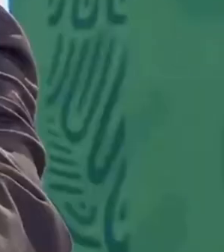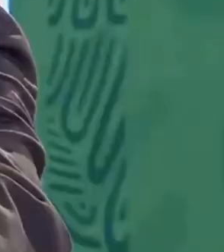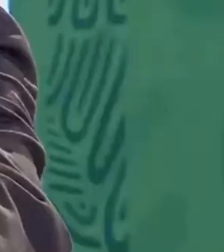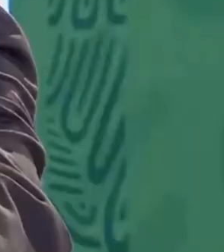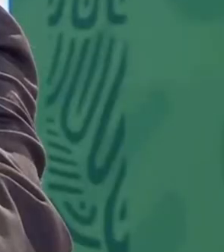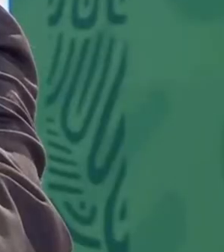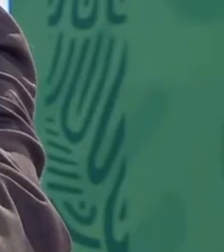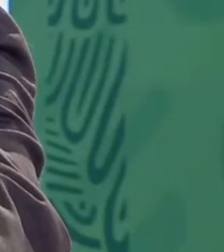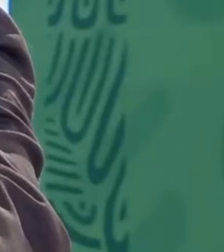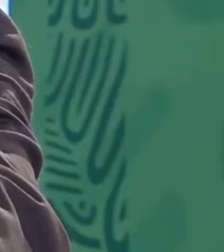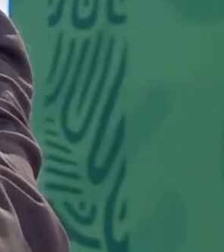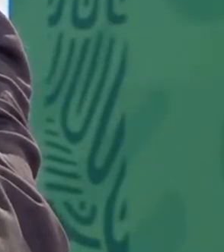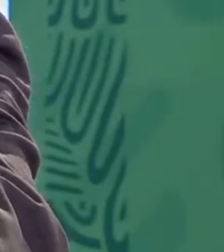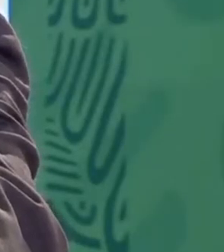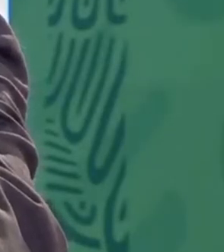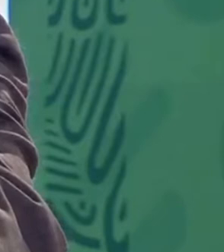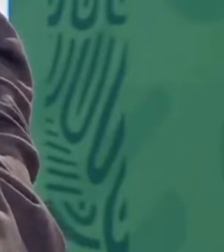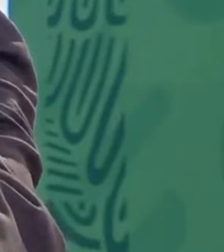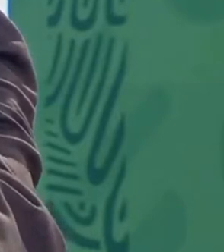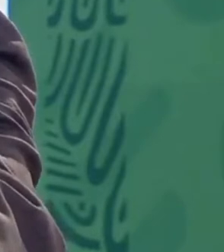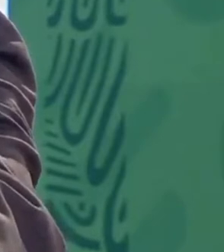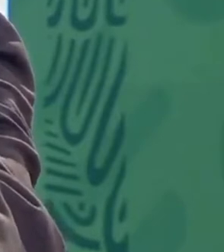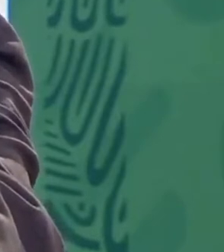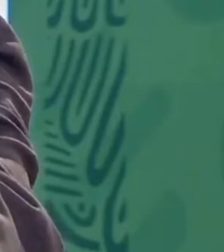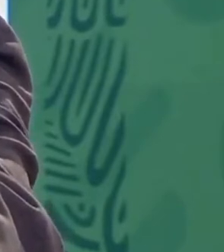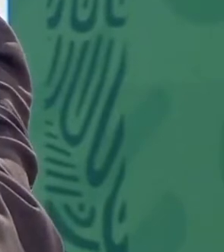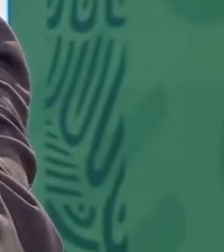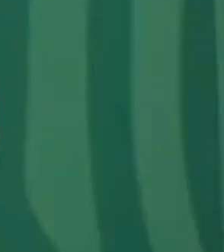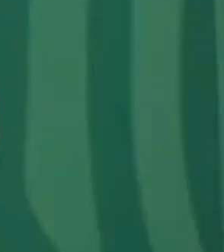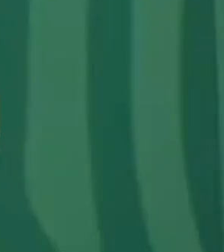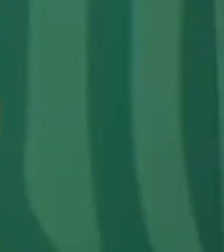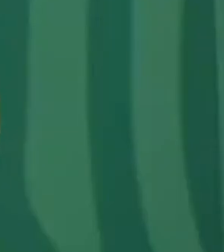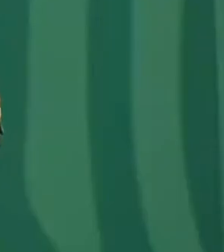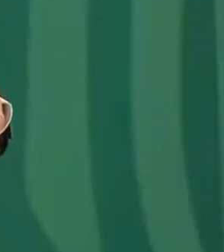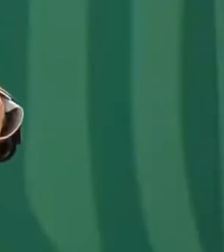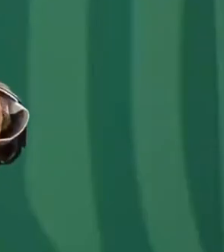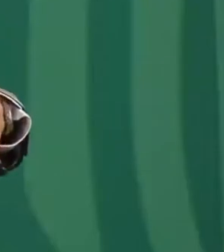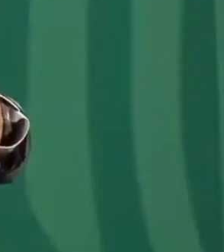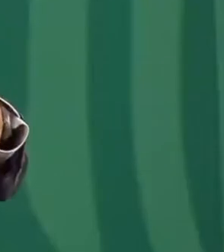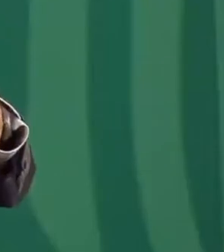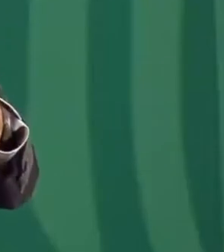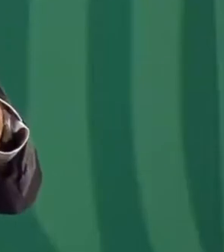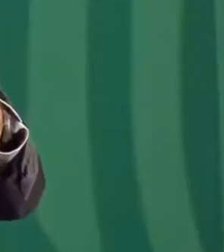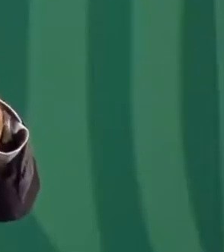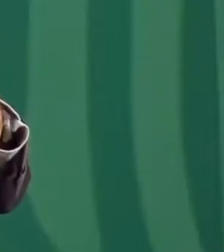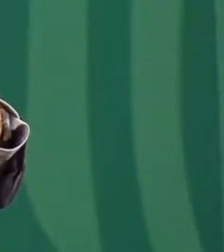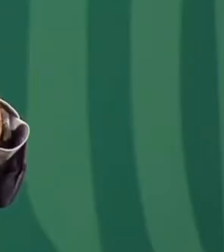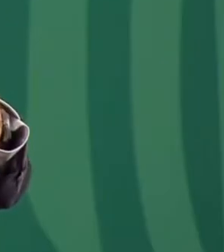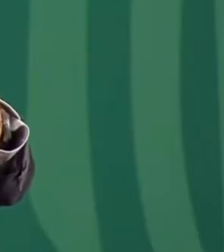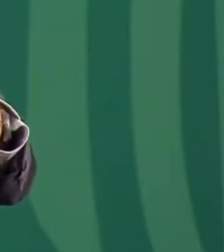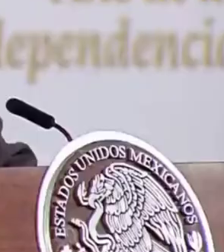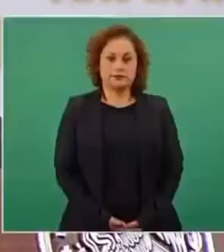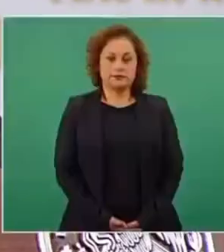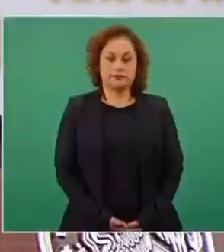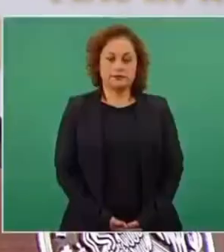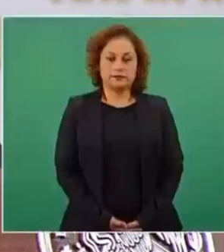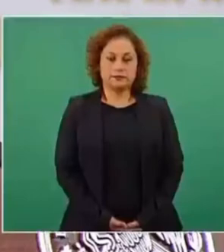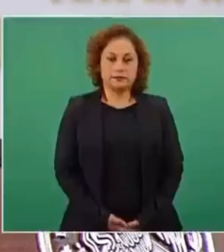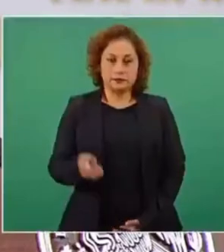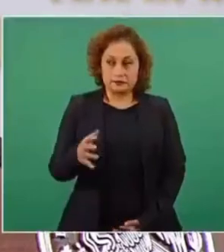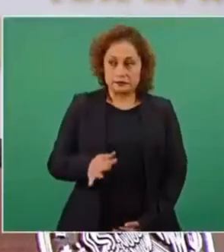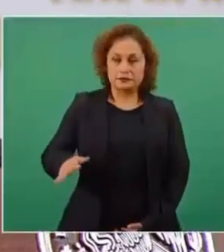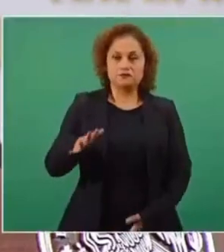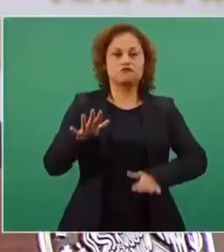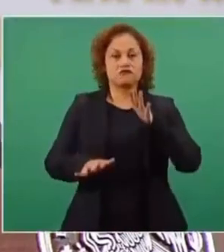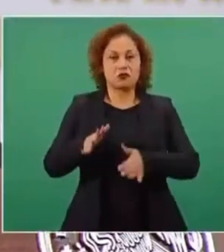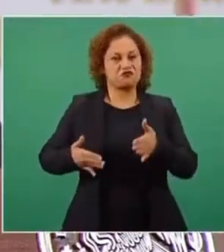Por la realización de elecciones limpias libres, son los que más obstruyen, los que más obstaculizan